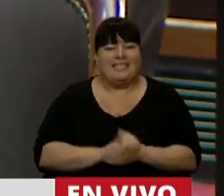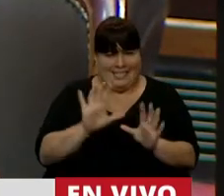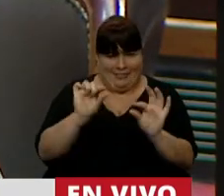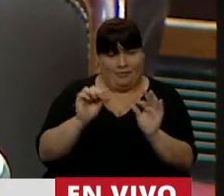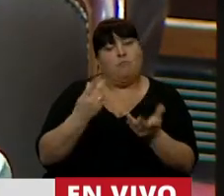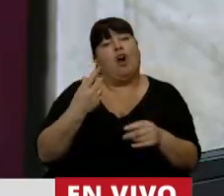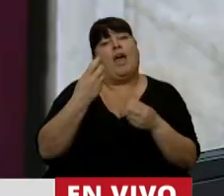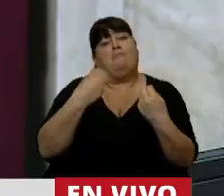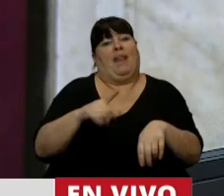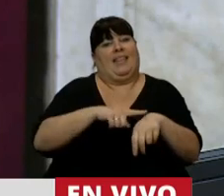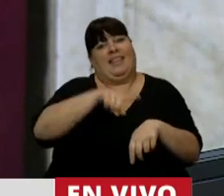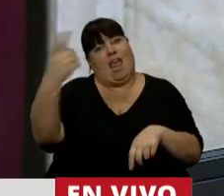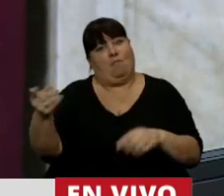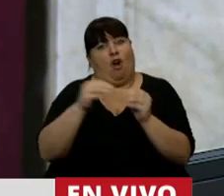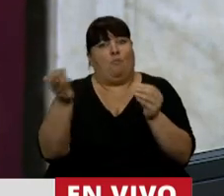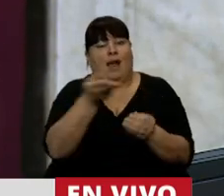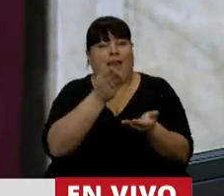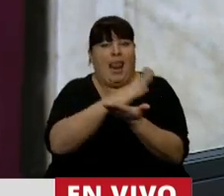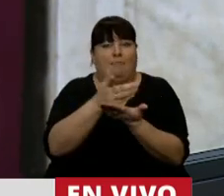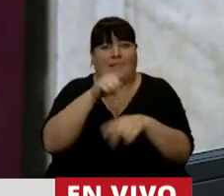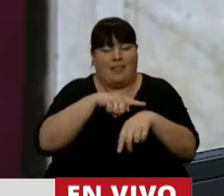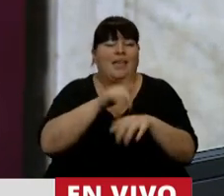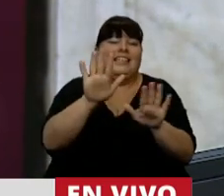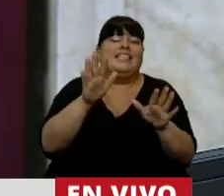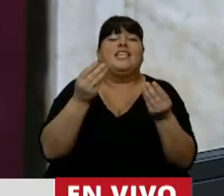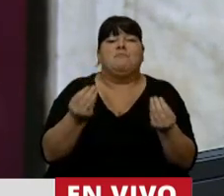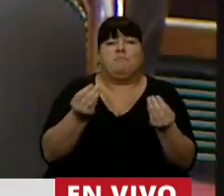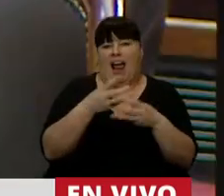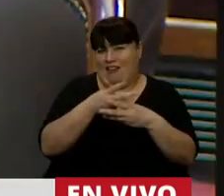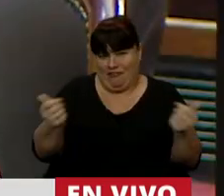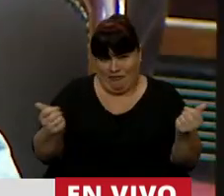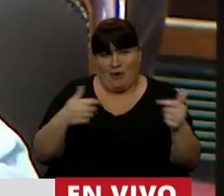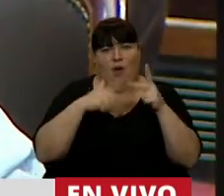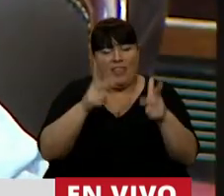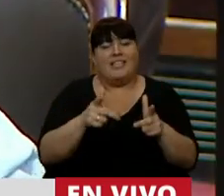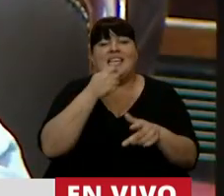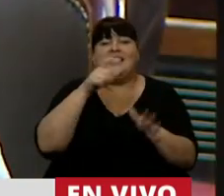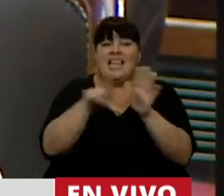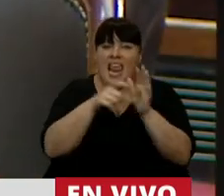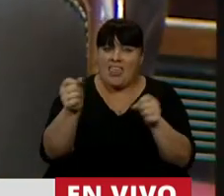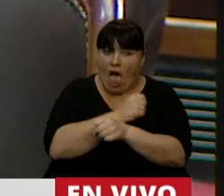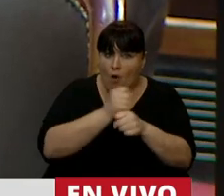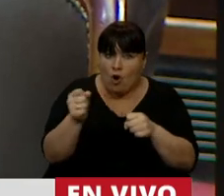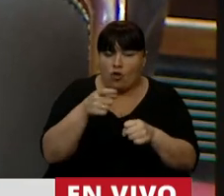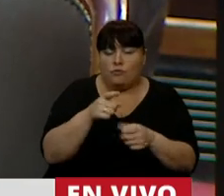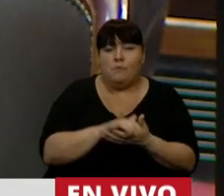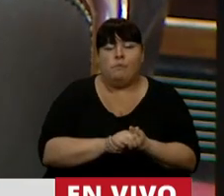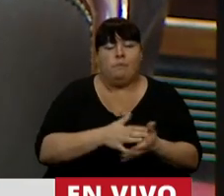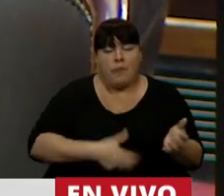Porque le roba tiempo a la diputada con la que compara. Pero bueno, para cerrar quería decir que la legalización del aborto